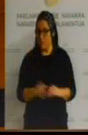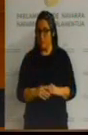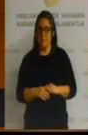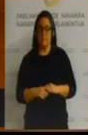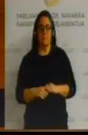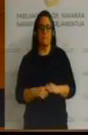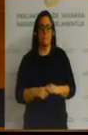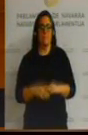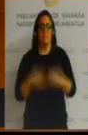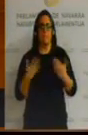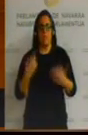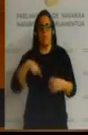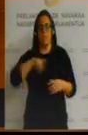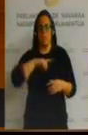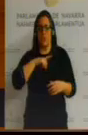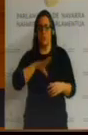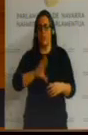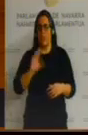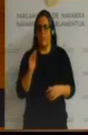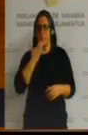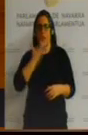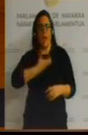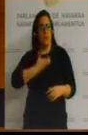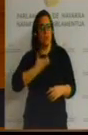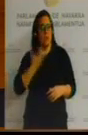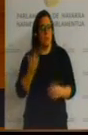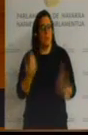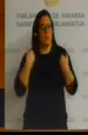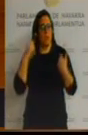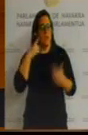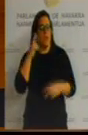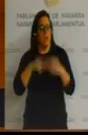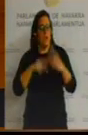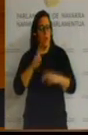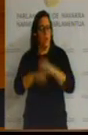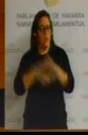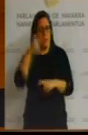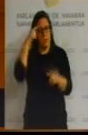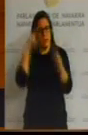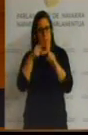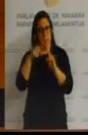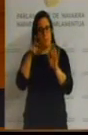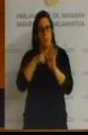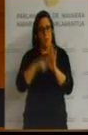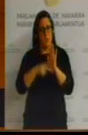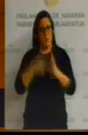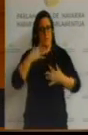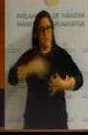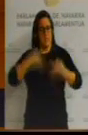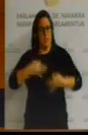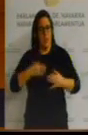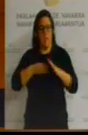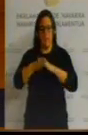entendemos que el ayuntamiento debe realizar las obras para cumplir con las actuales normas de seguridad accesibilidad eficiencia